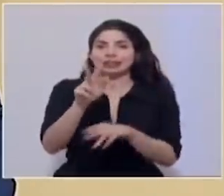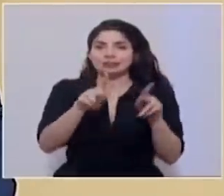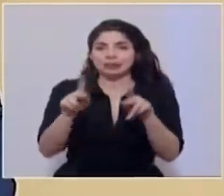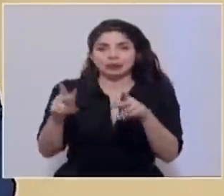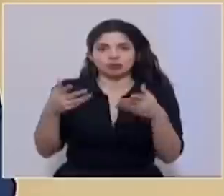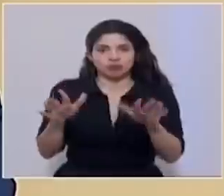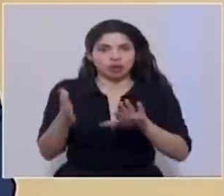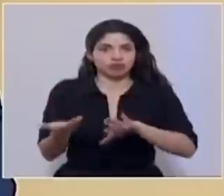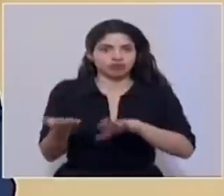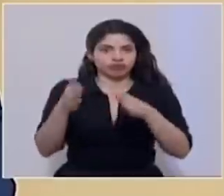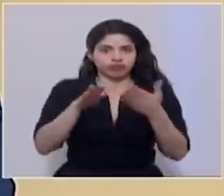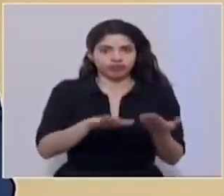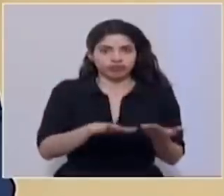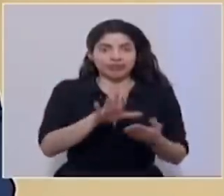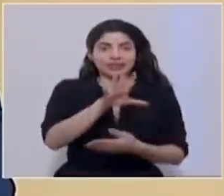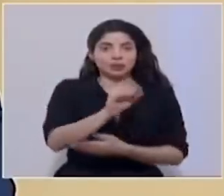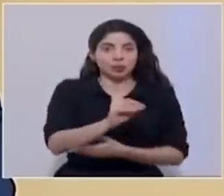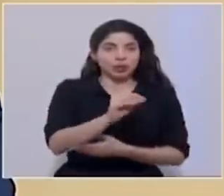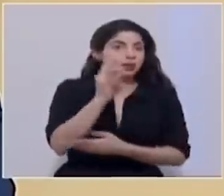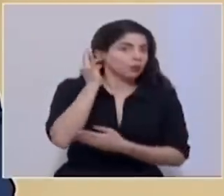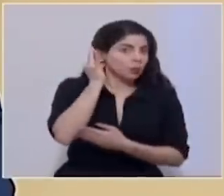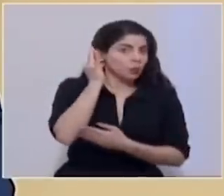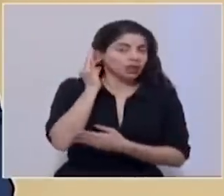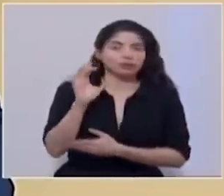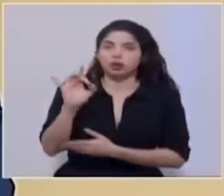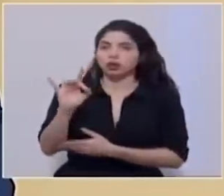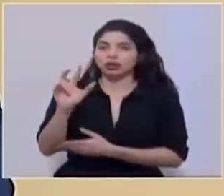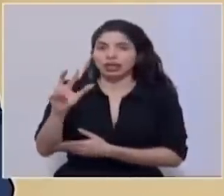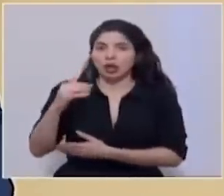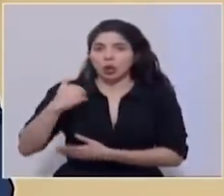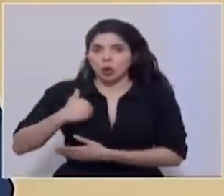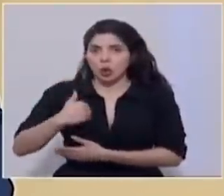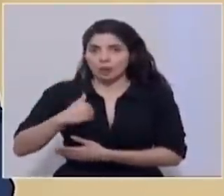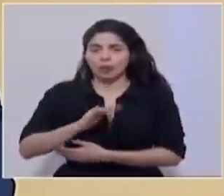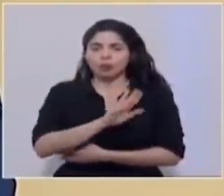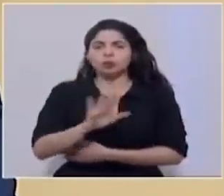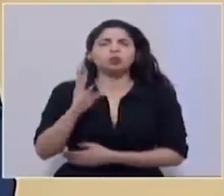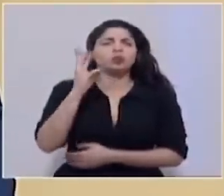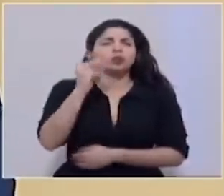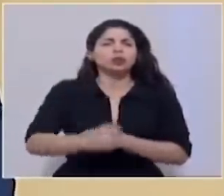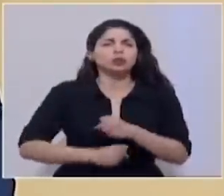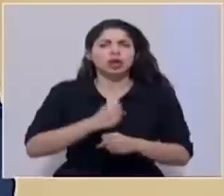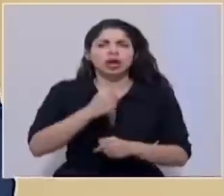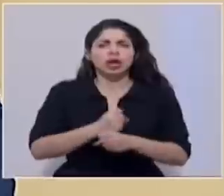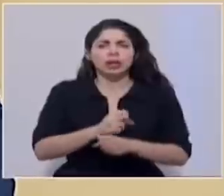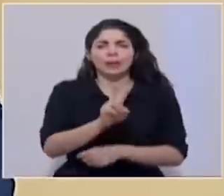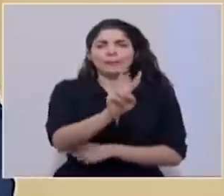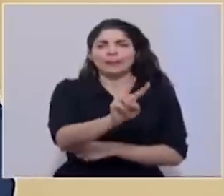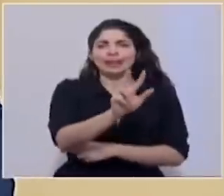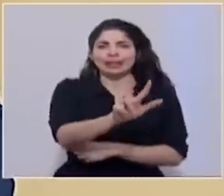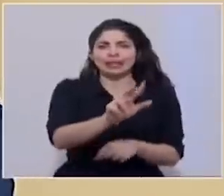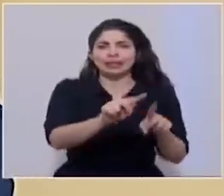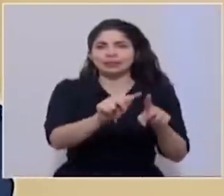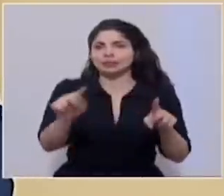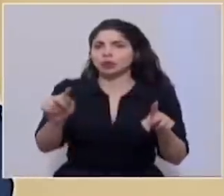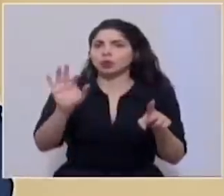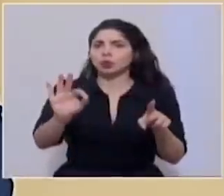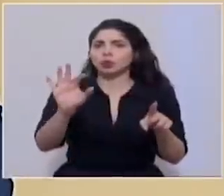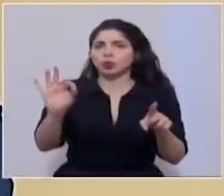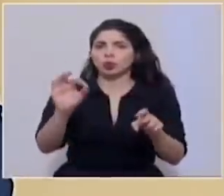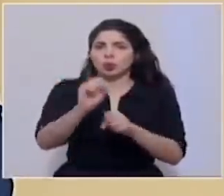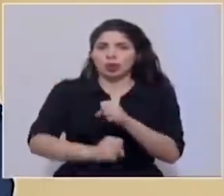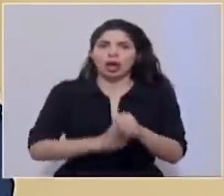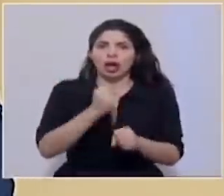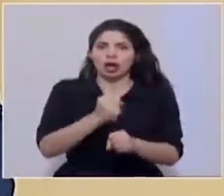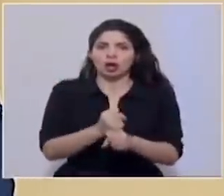fallecidas, 50 mujeres y 83 hombres. Y el rango de edad va desde los 23 hasta los 99 años en